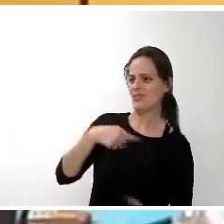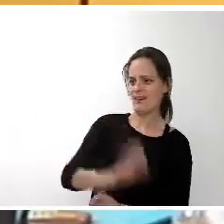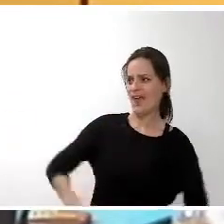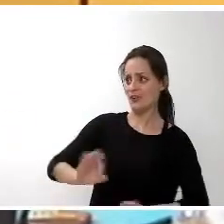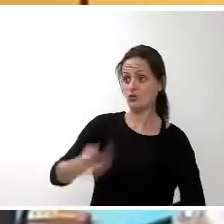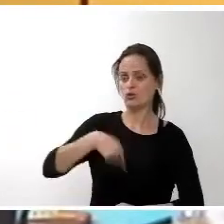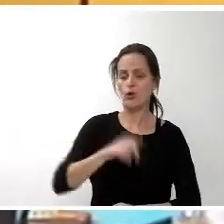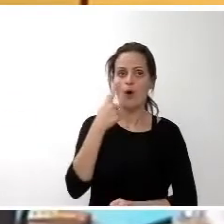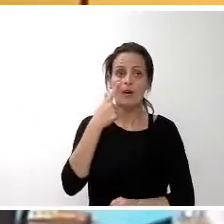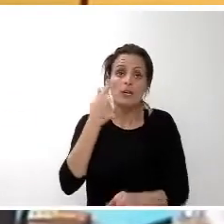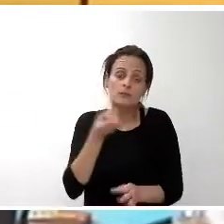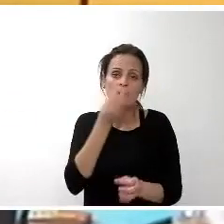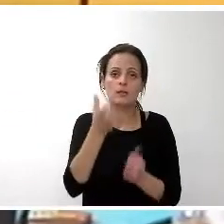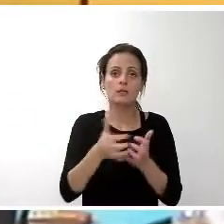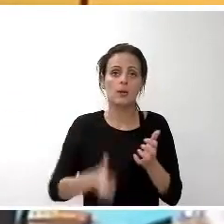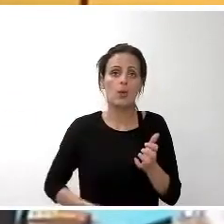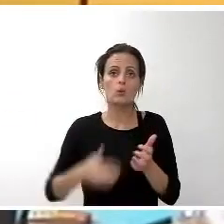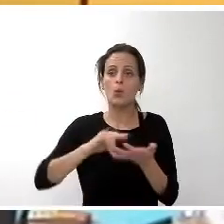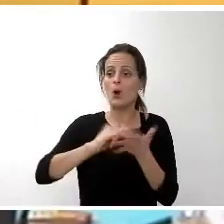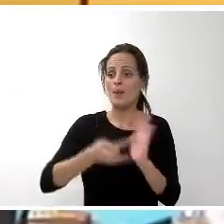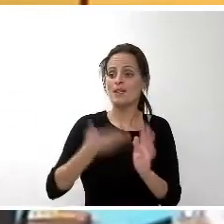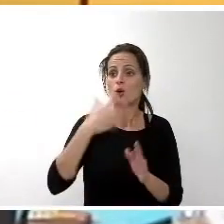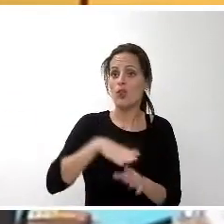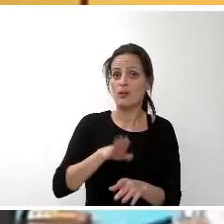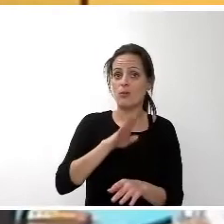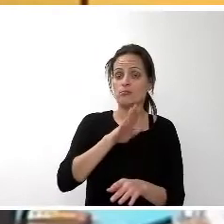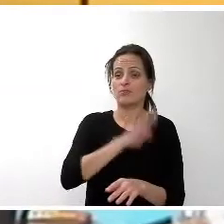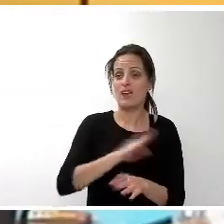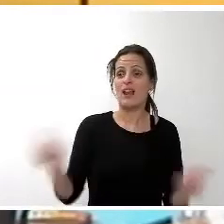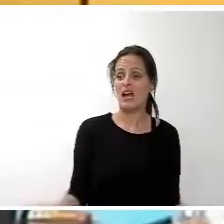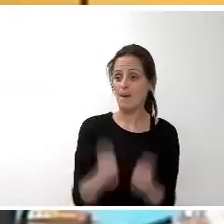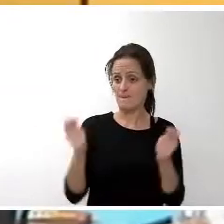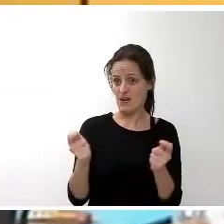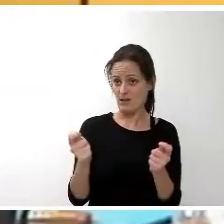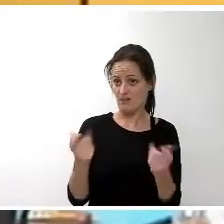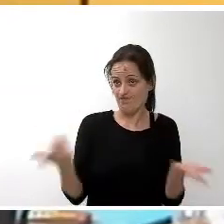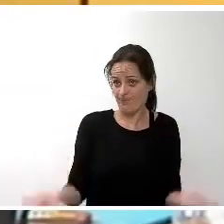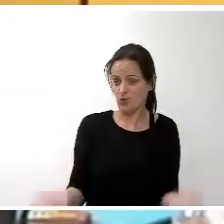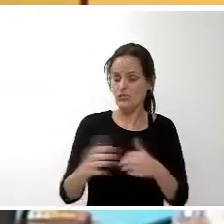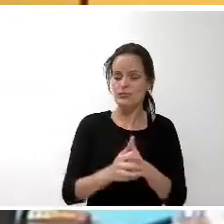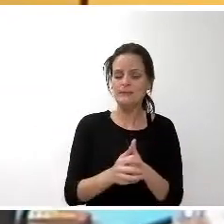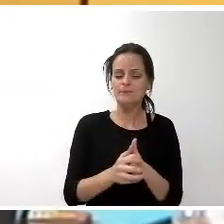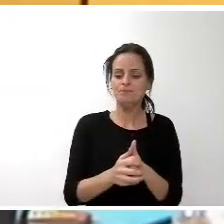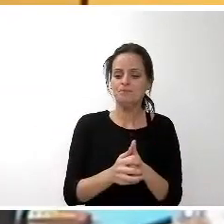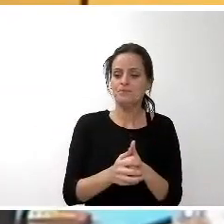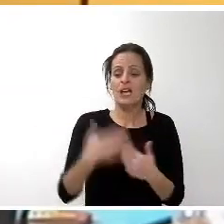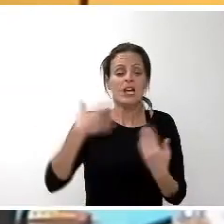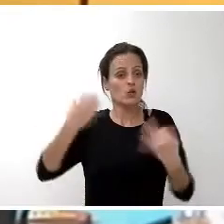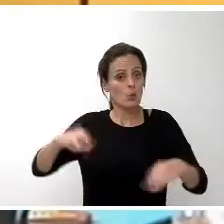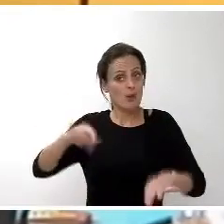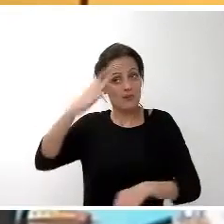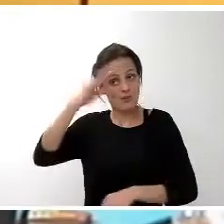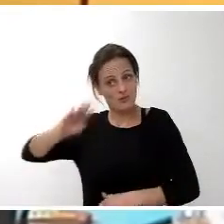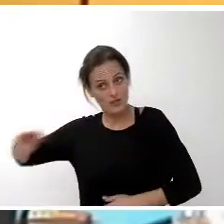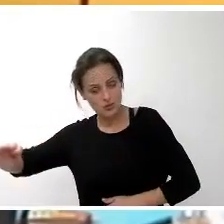programático que ya conocemos de las distintas campañas electorales y que se recoge nuevamente ahí. Y ojo, que es normal su filosofía y su